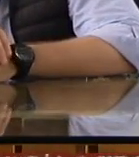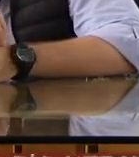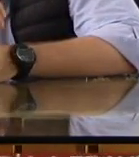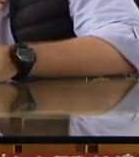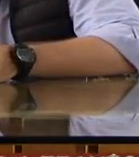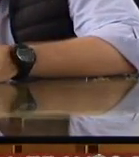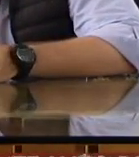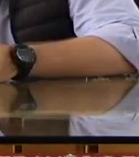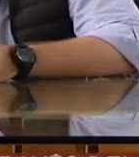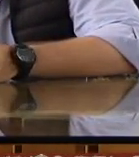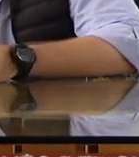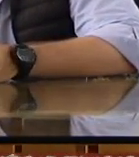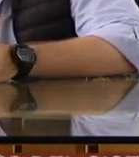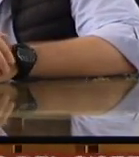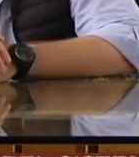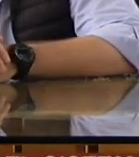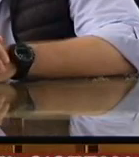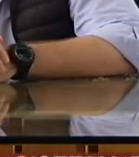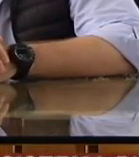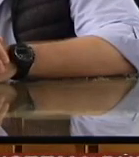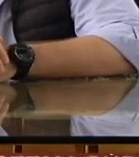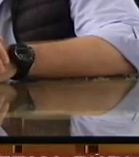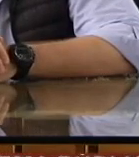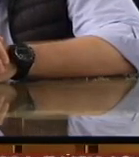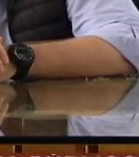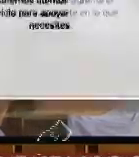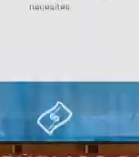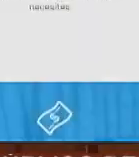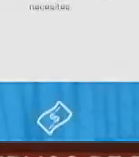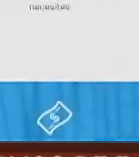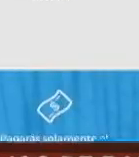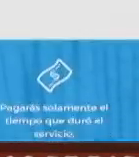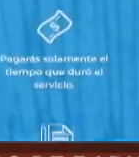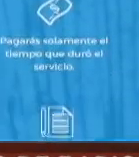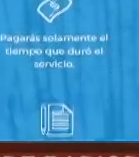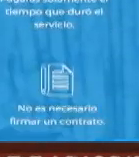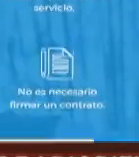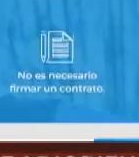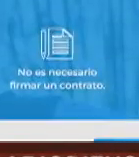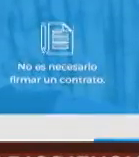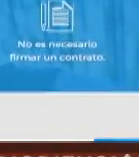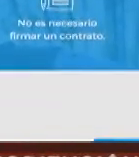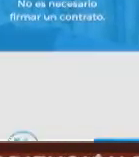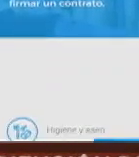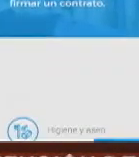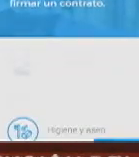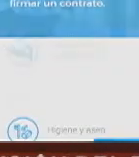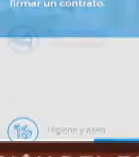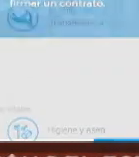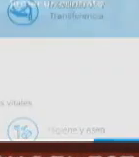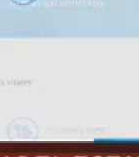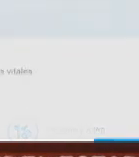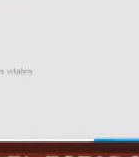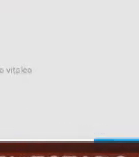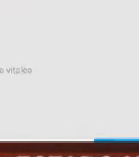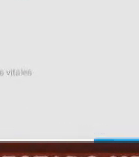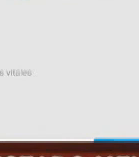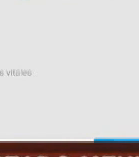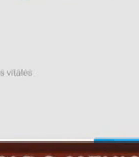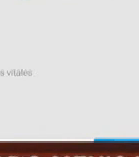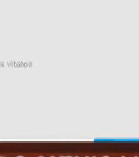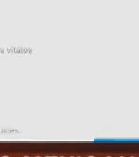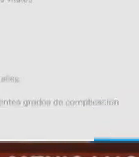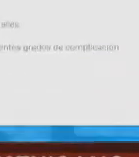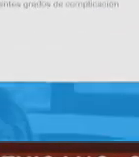estén buscando trabajo para poder cuidar a un paciente en casa A través del sitio web de esta reciente empresa se puede encontrar a la